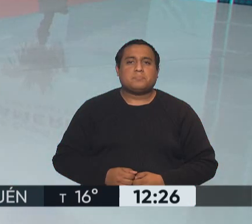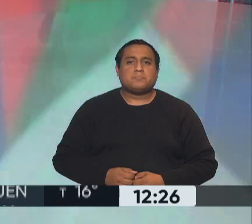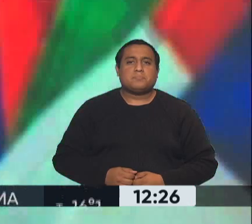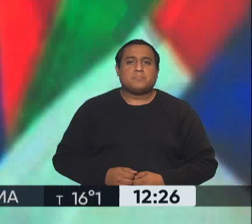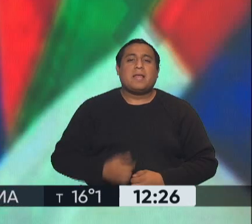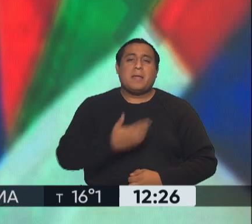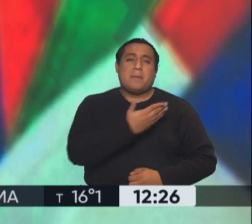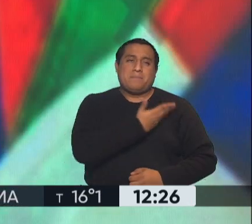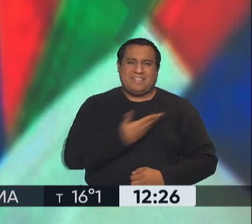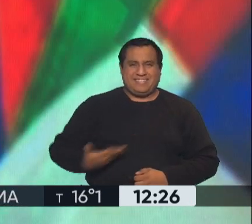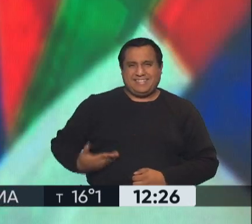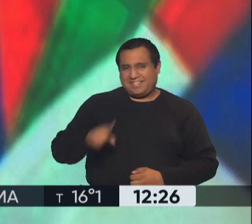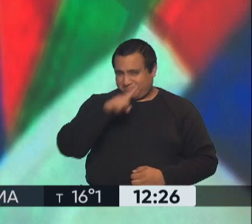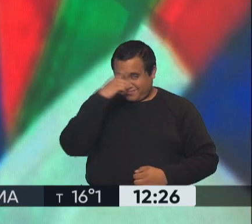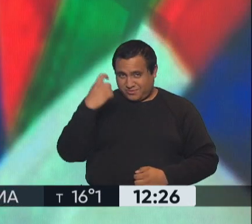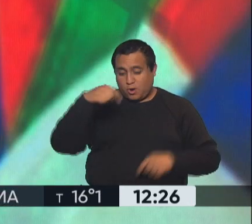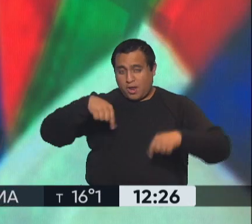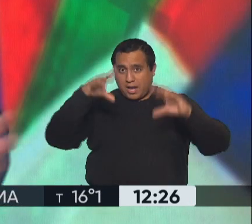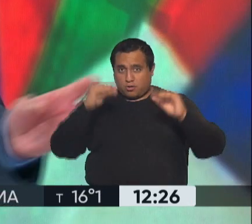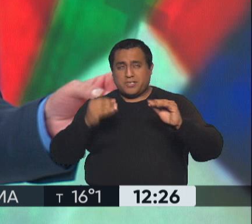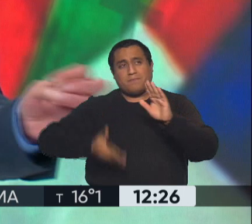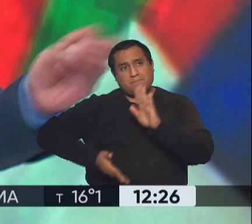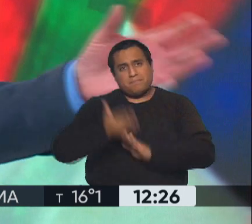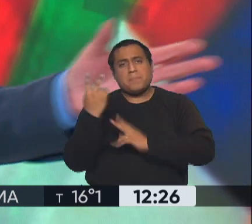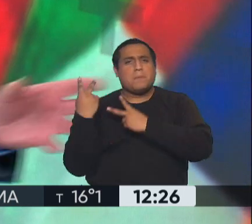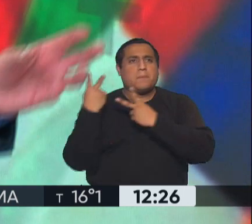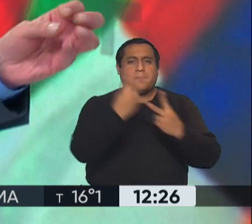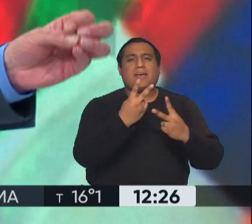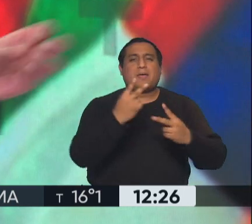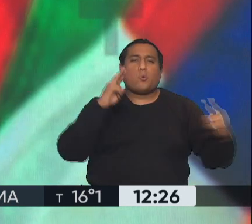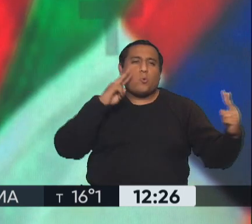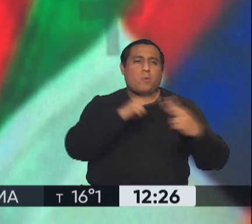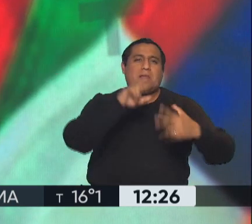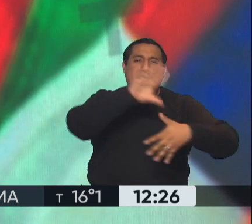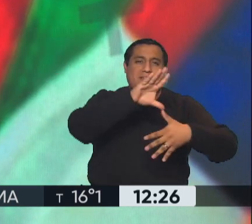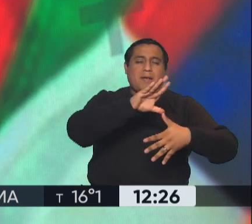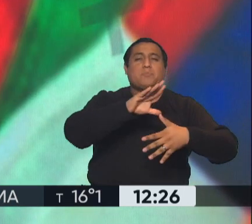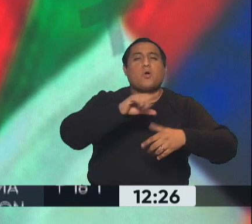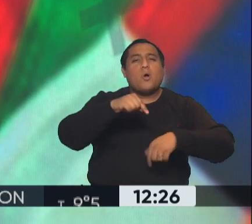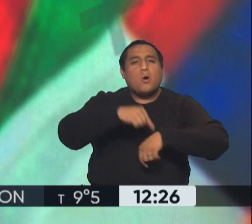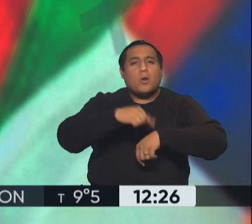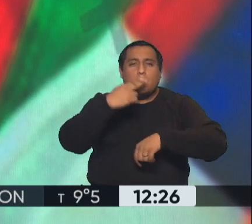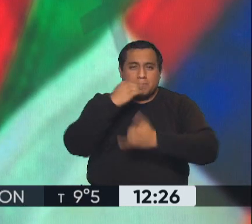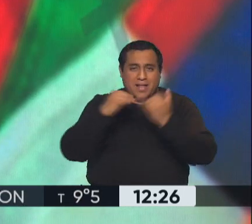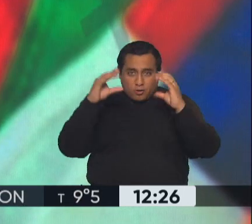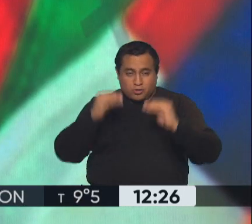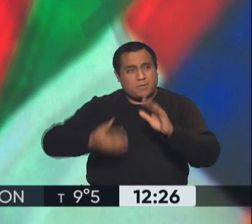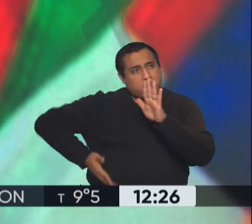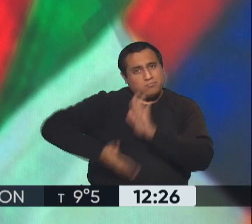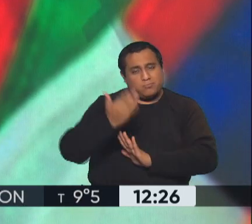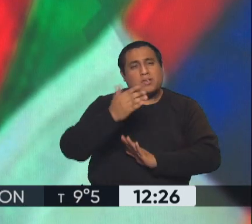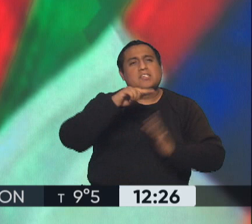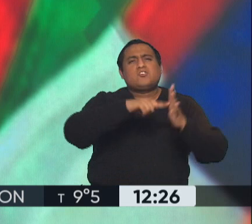El presidente de la Nación viajará esta noche a la cumbre de las Américas, 23 horas, despegará el avión que lo trasladará hacia la ciudad de Los Ángeles para